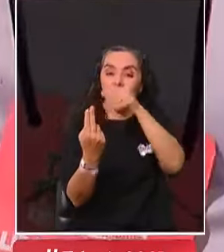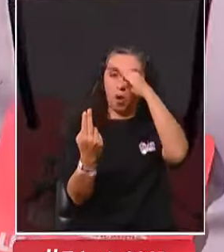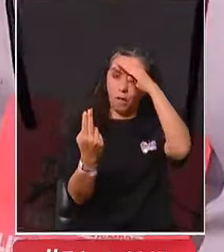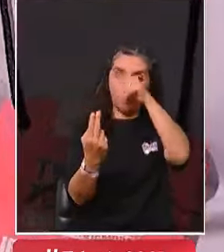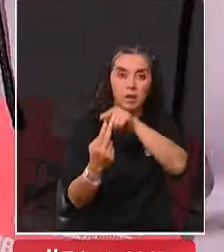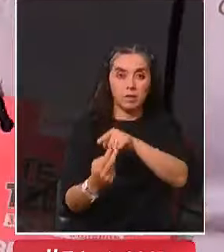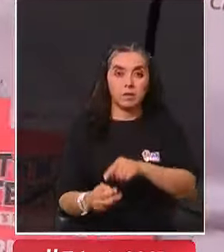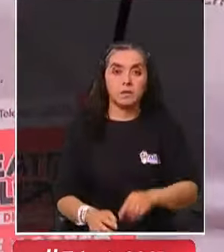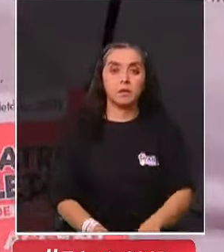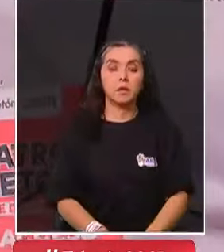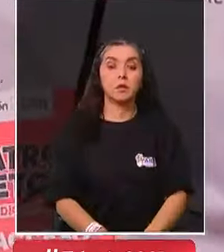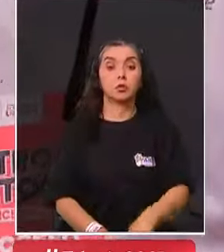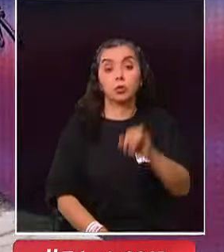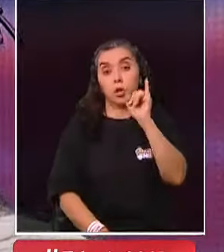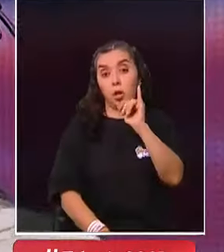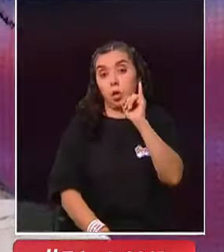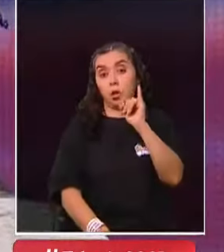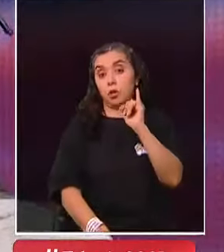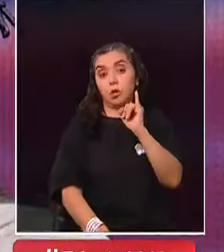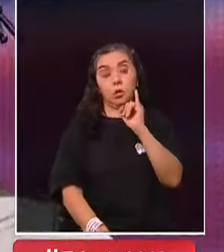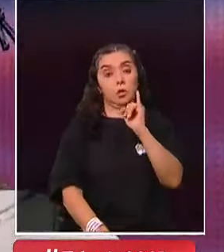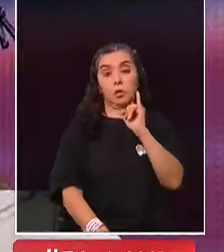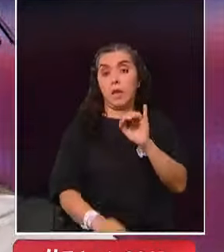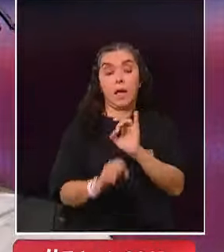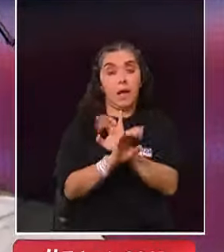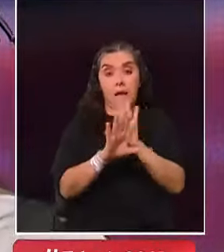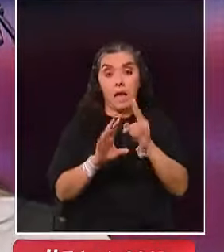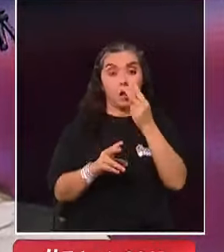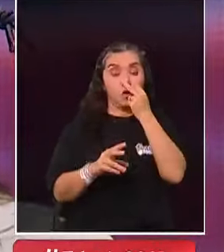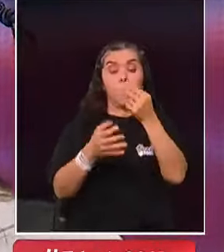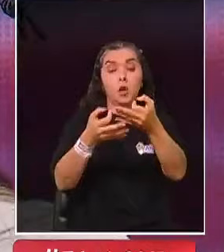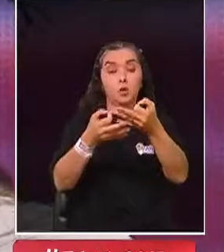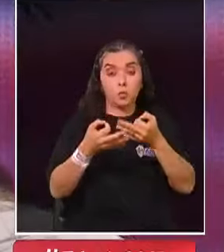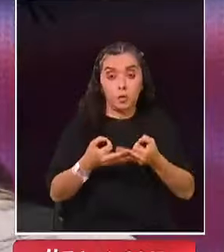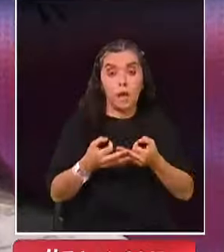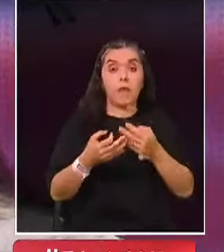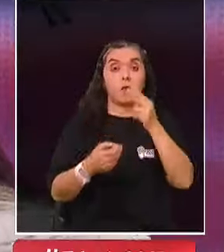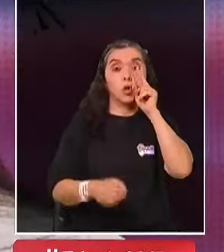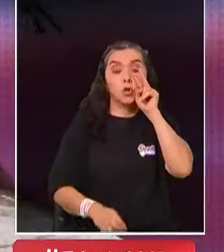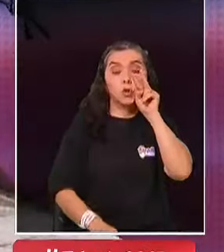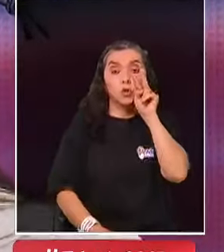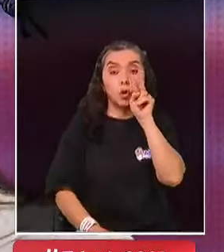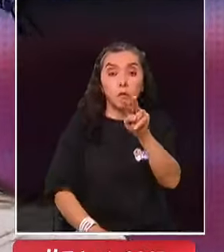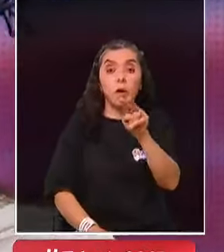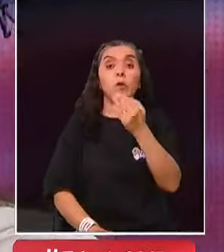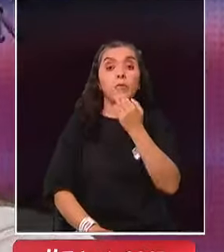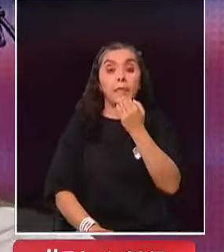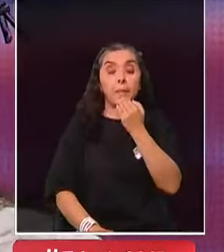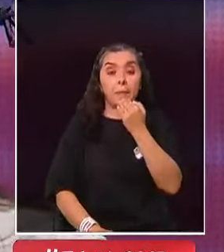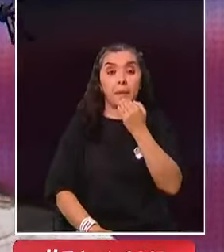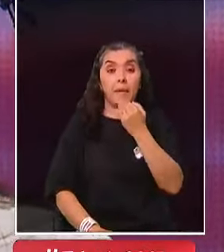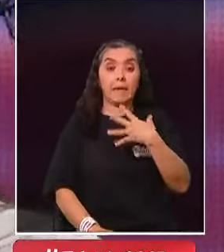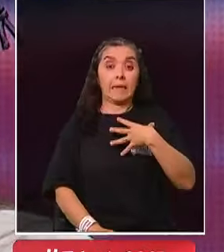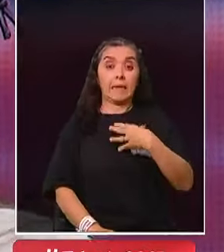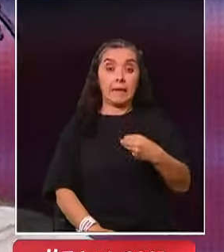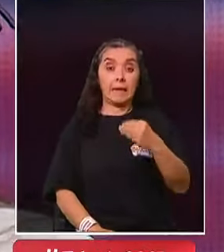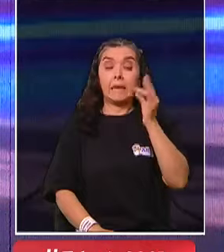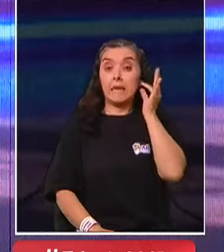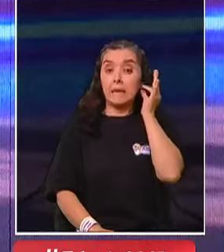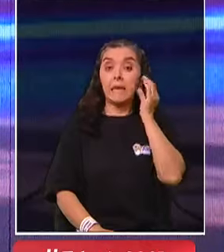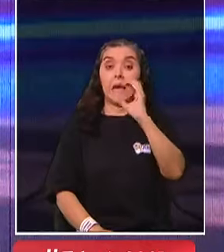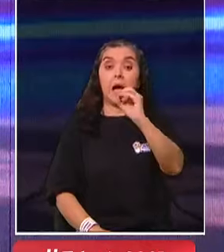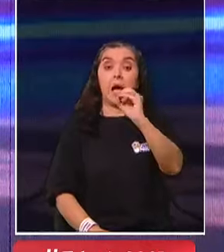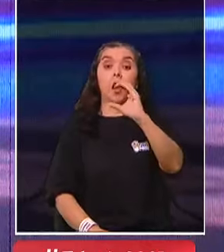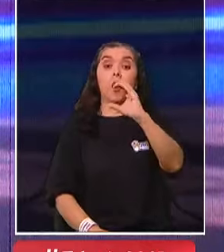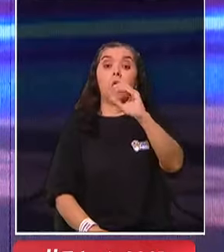Claro. Sí, sí. Yo veo acá los resultados de... También en Octavia, en el poco tiempo que lleva, todos los avances